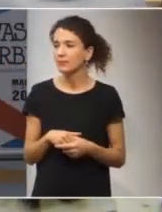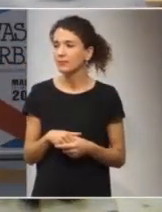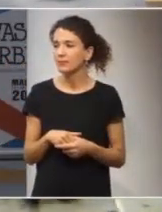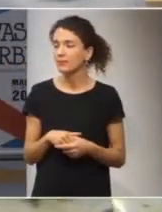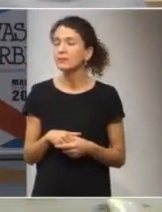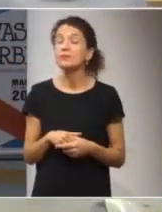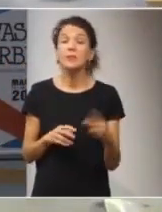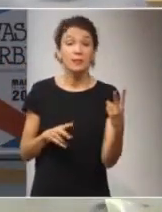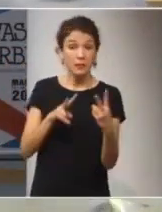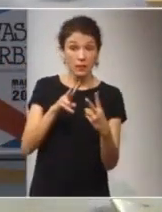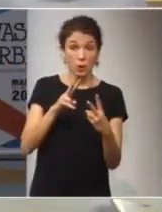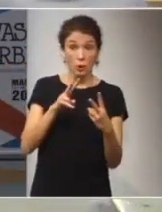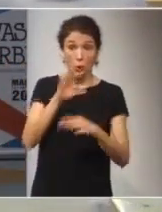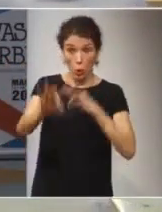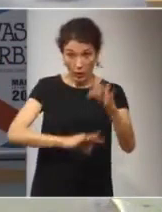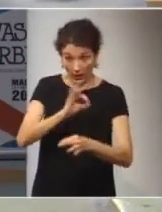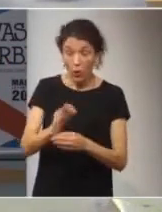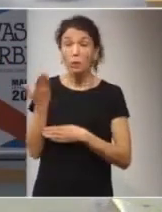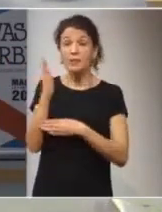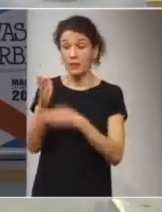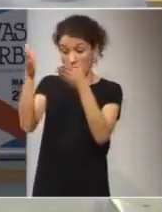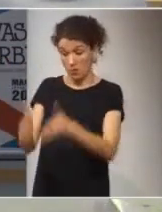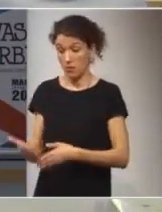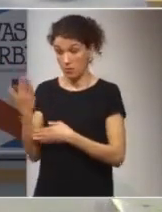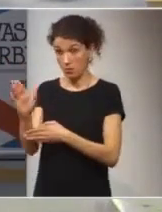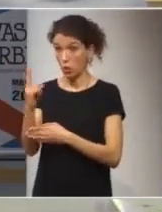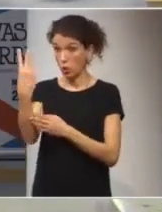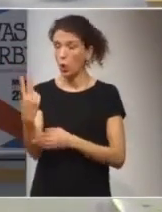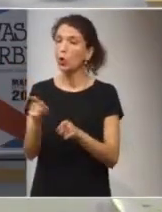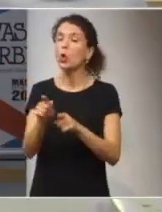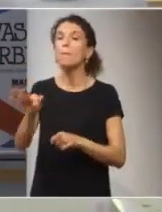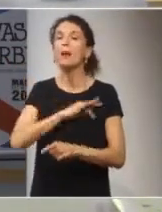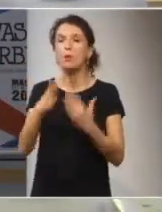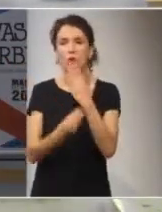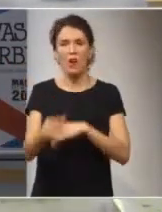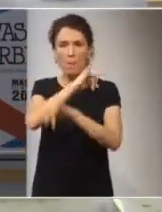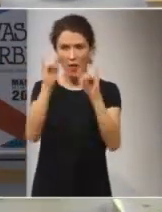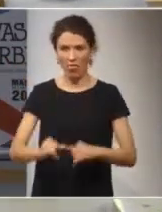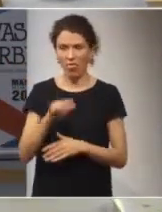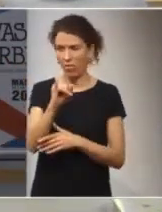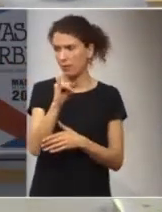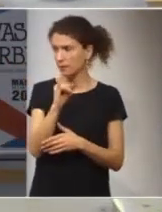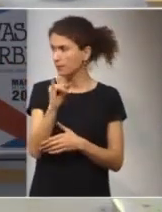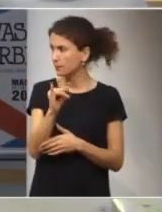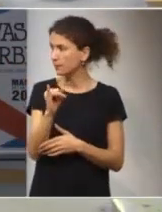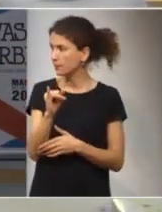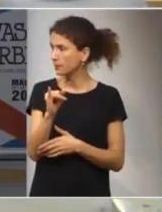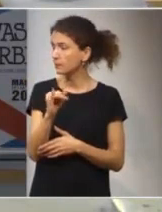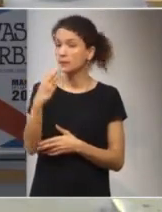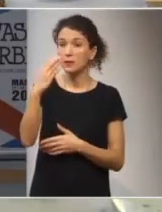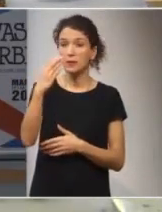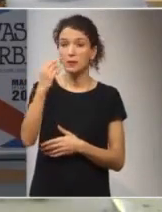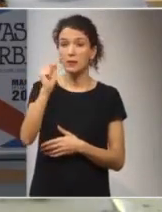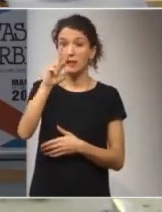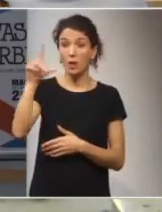Las dos organizaciones que representa son Premios Nobeles de la Paz. ICAN lo fue el año